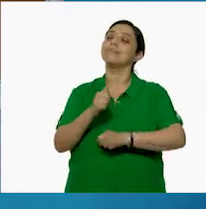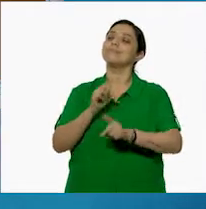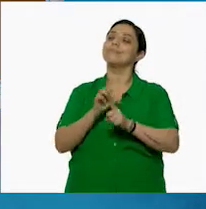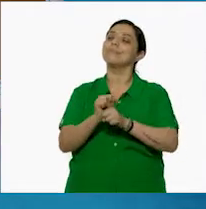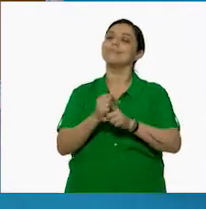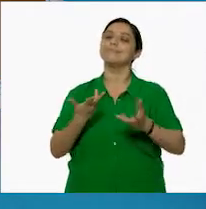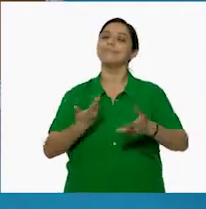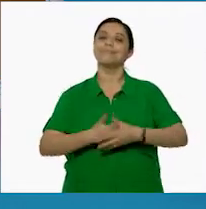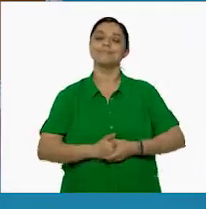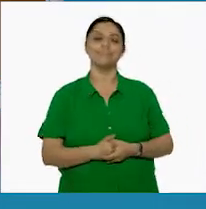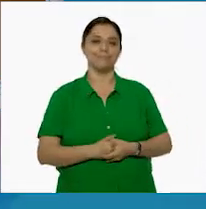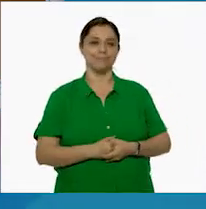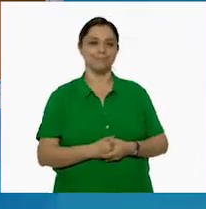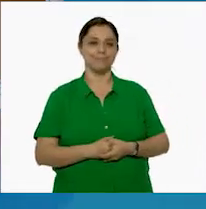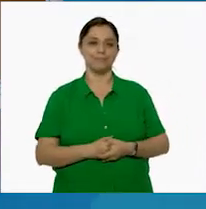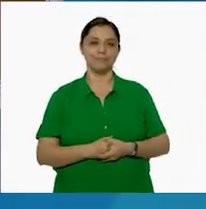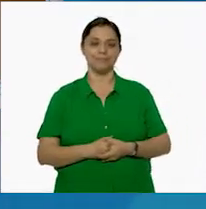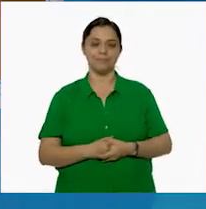Ahí va.